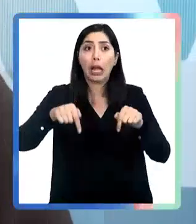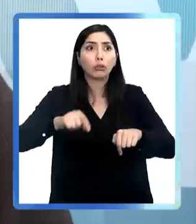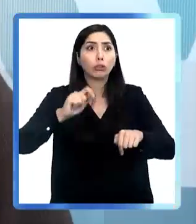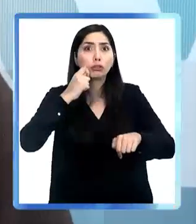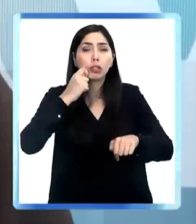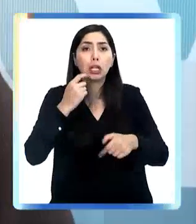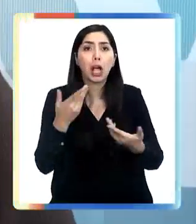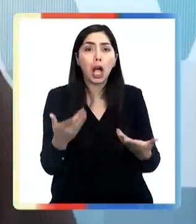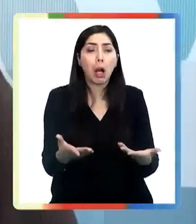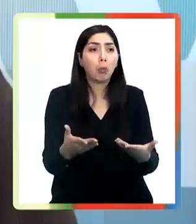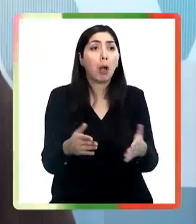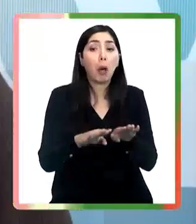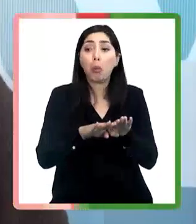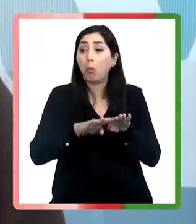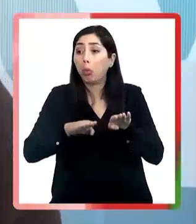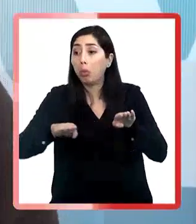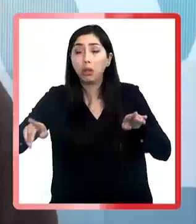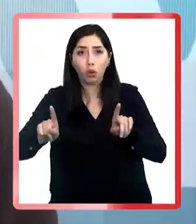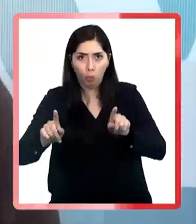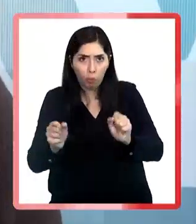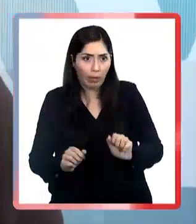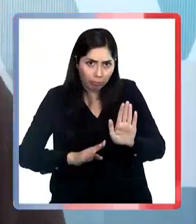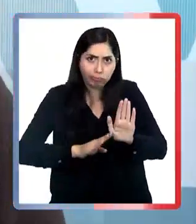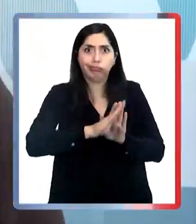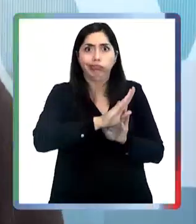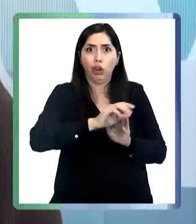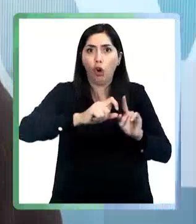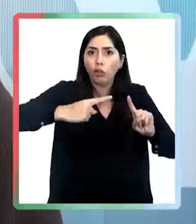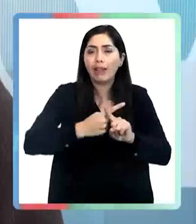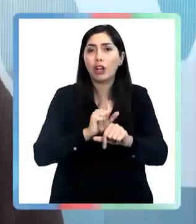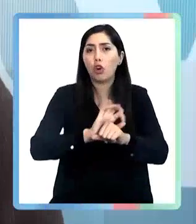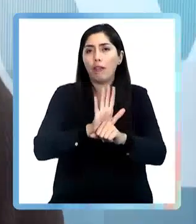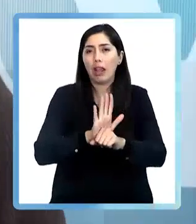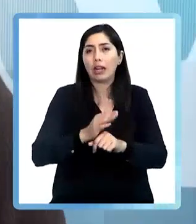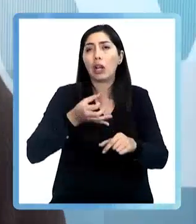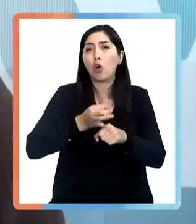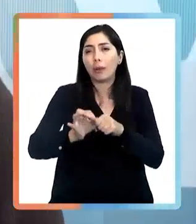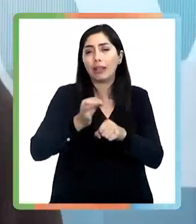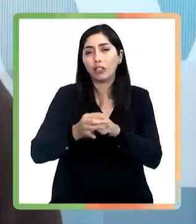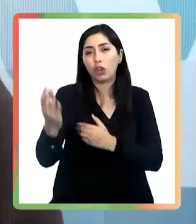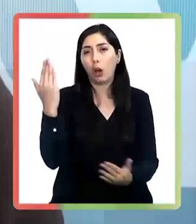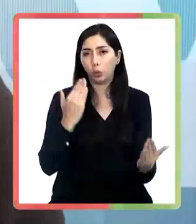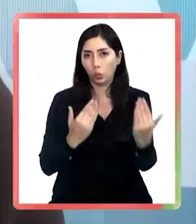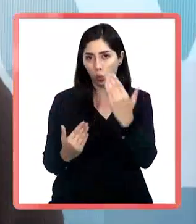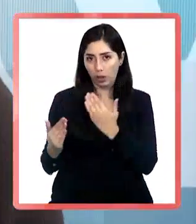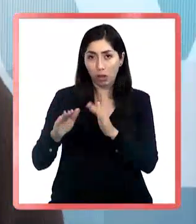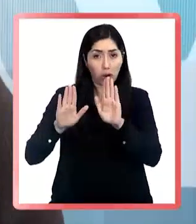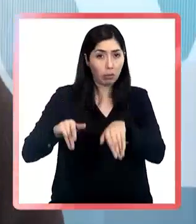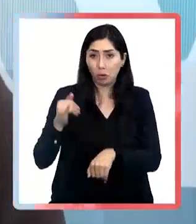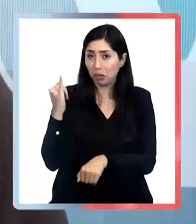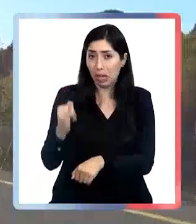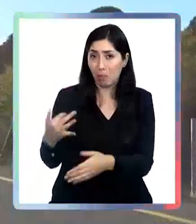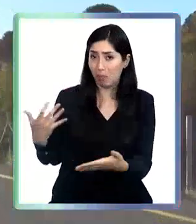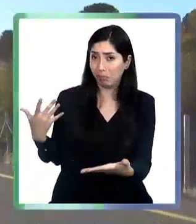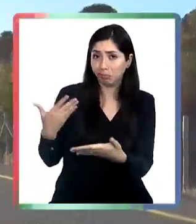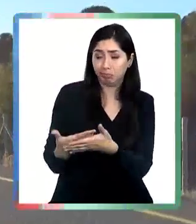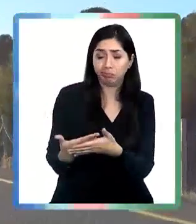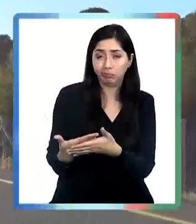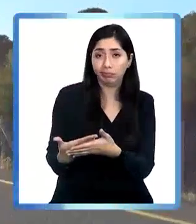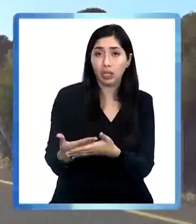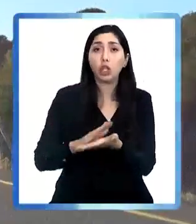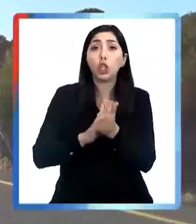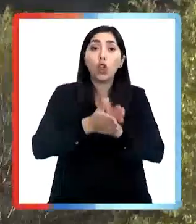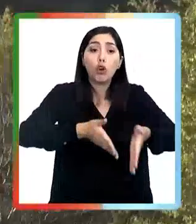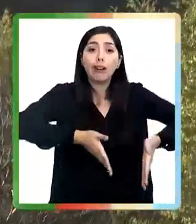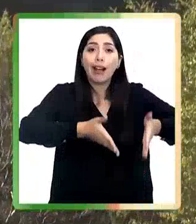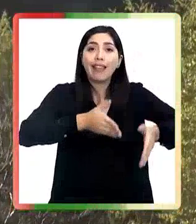estabilizado, puede subir incluso, entonces la recomendación es que el autocuidado sigamos manteniendo tal como lo habíamos hecho siempre. Todos los